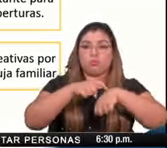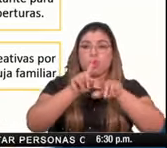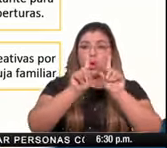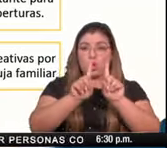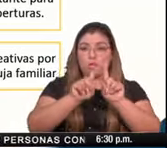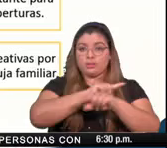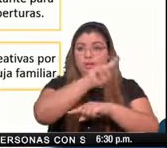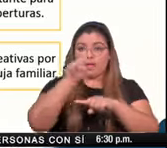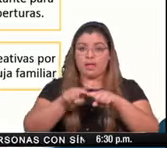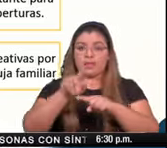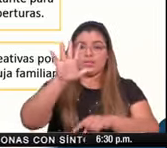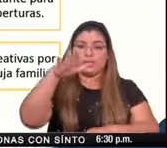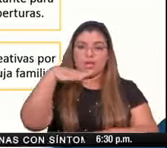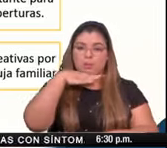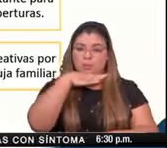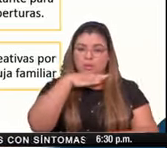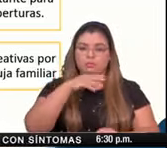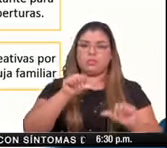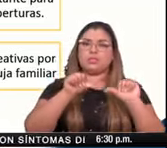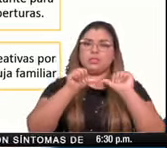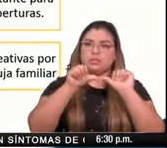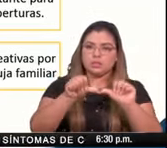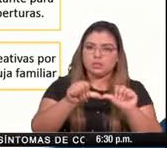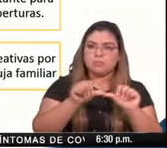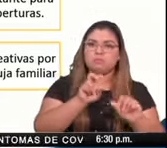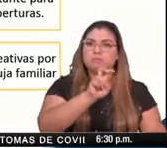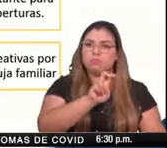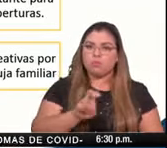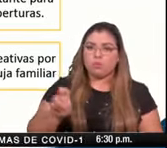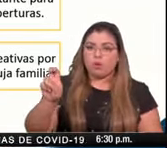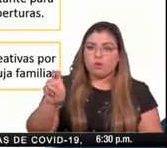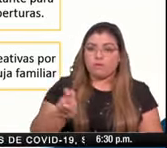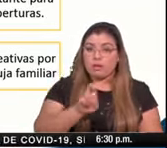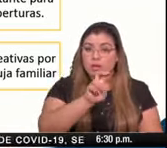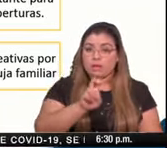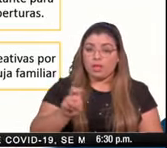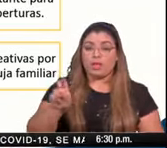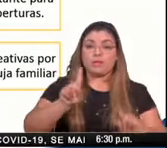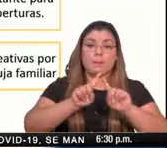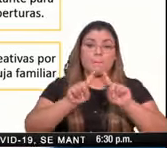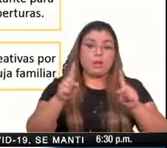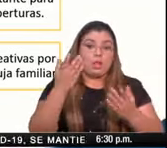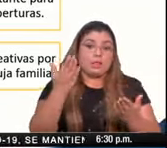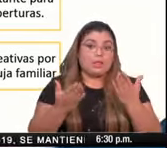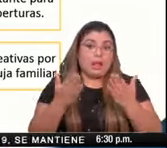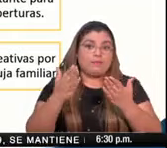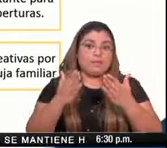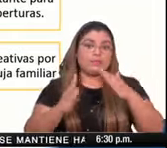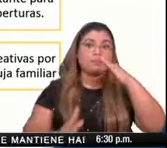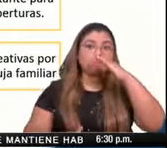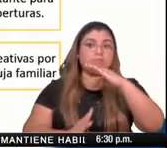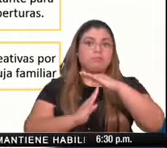se mantiene la movilidad pero con posibilidad de restricción hay una